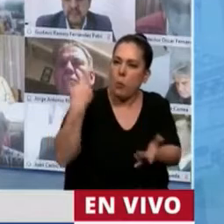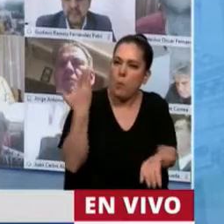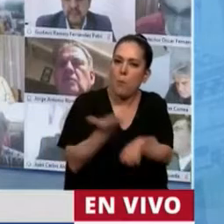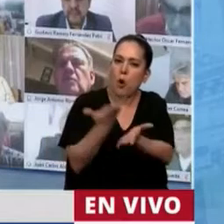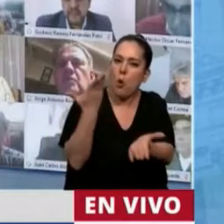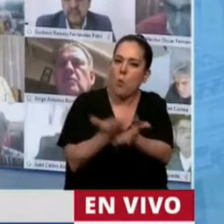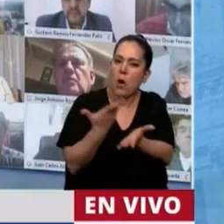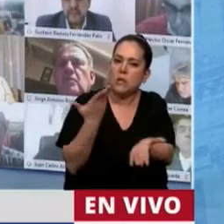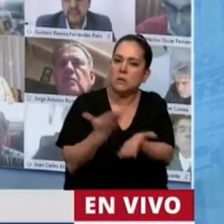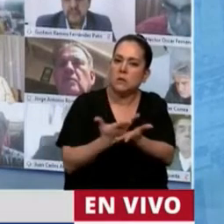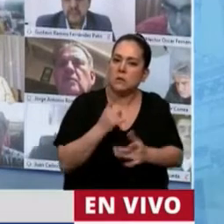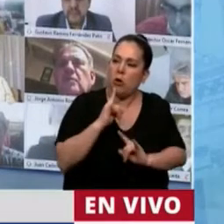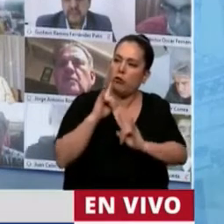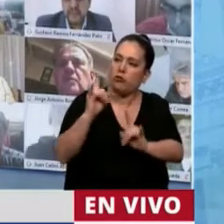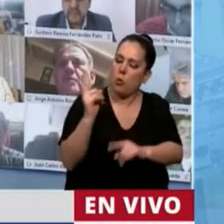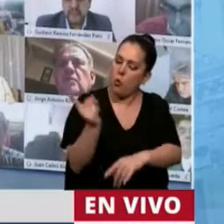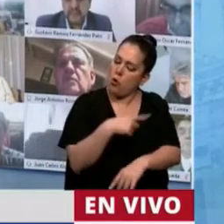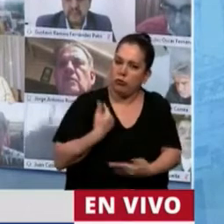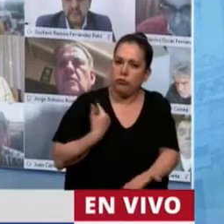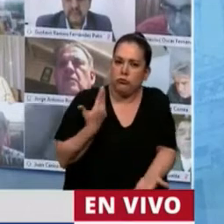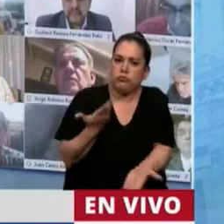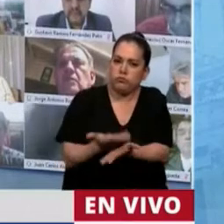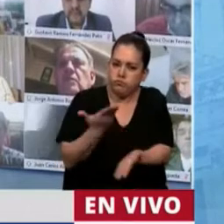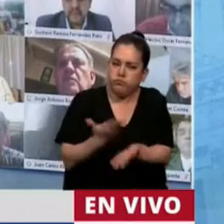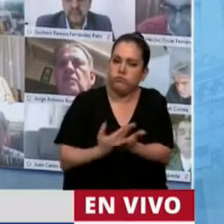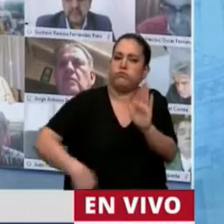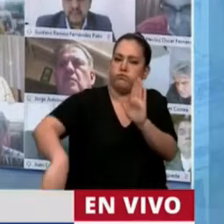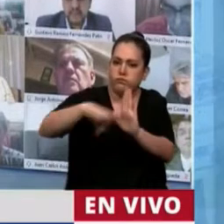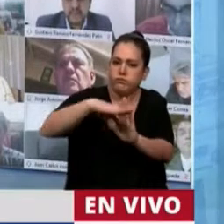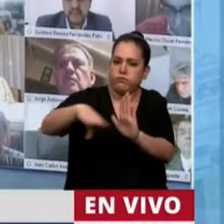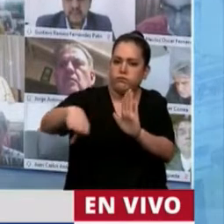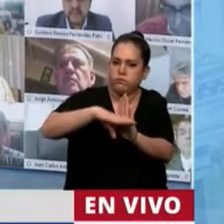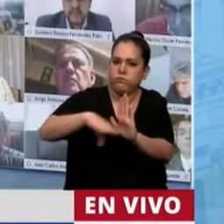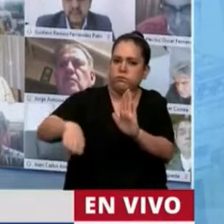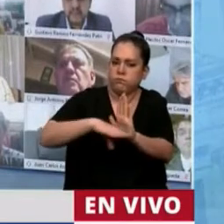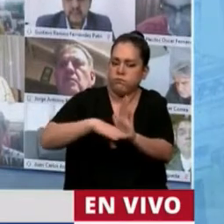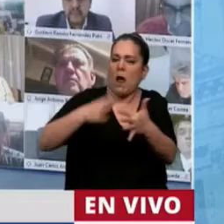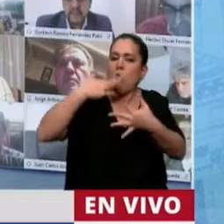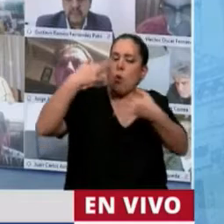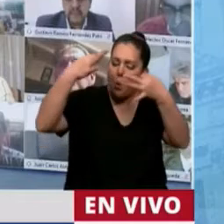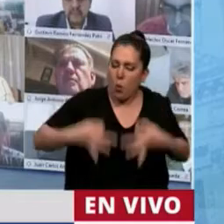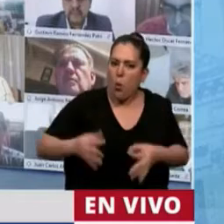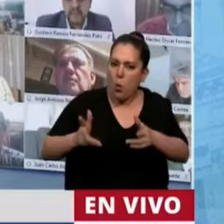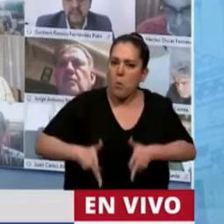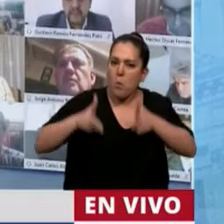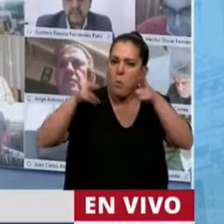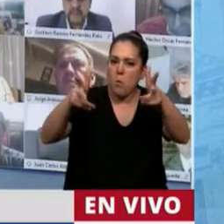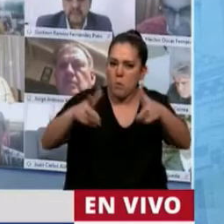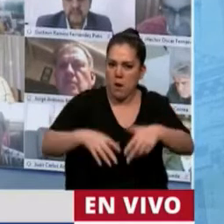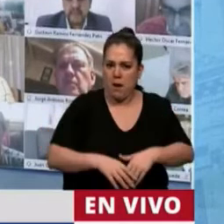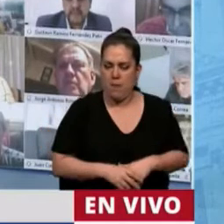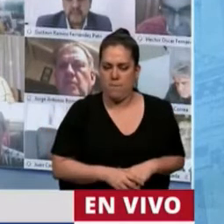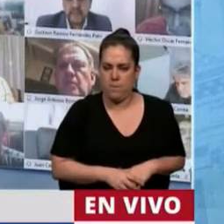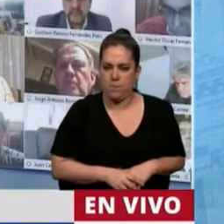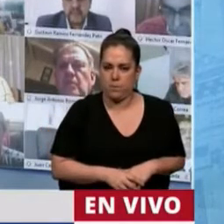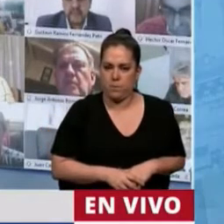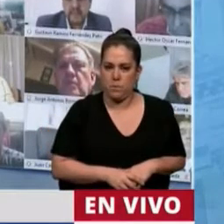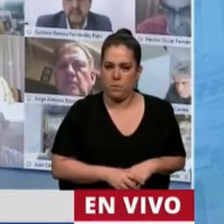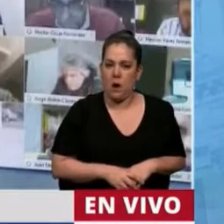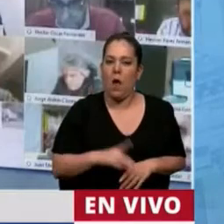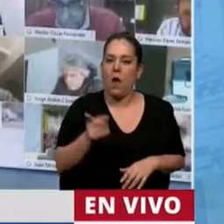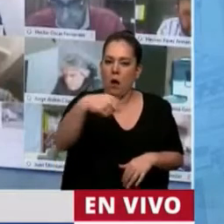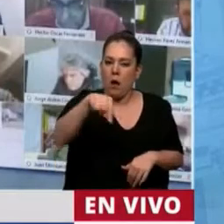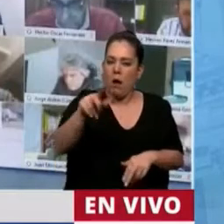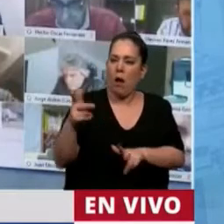como consecuencia del gobierno que se fue, y la otra como consecuencia del problema mundial que tiene que ver con la pandemia